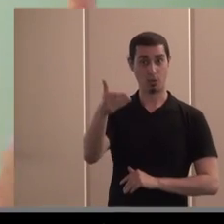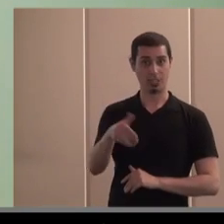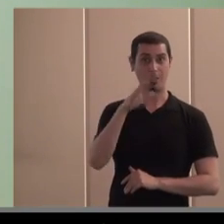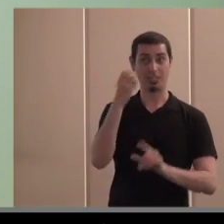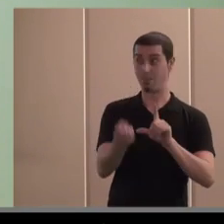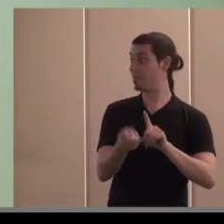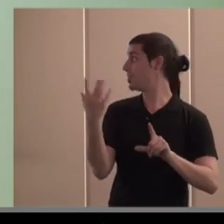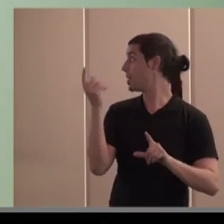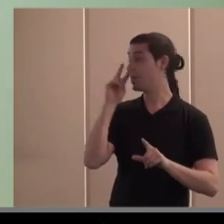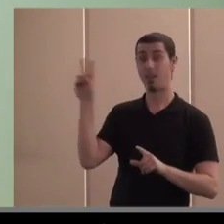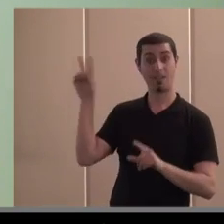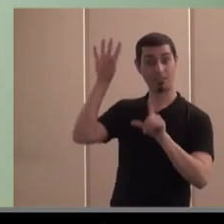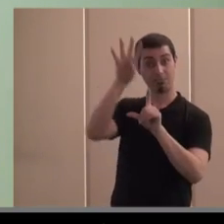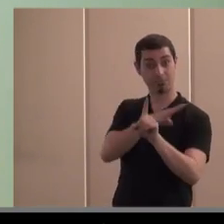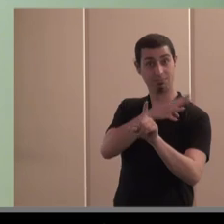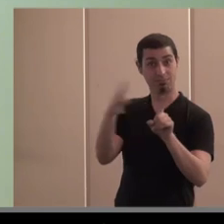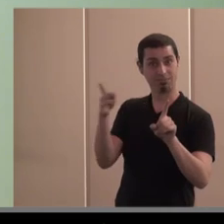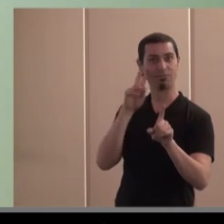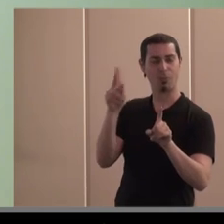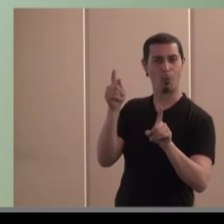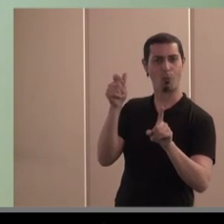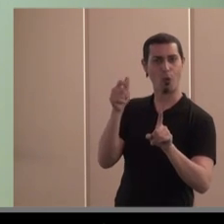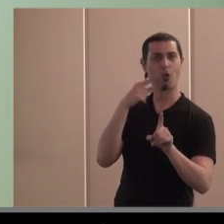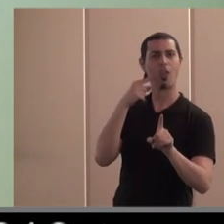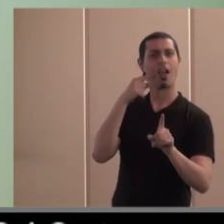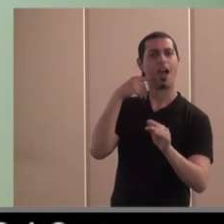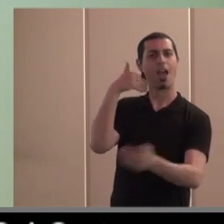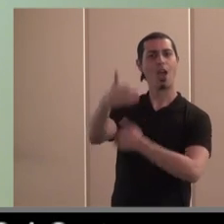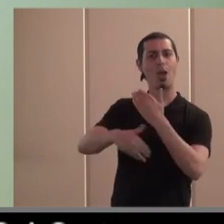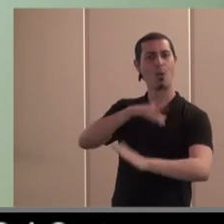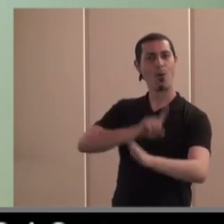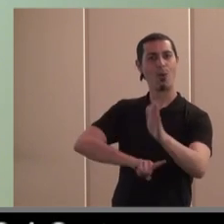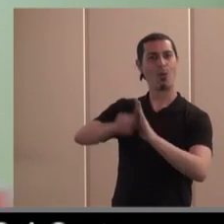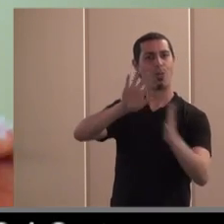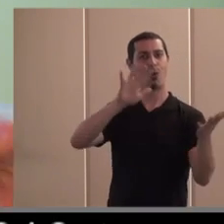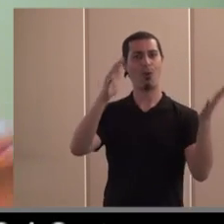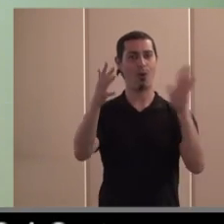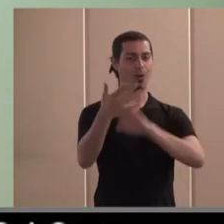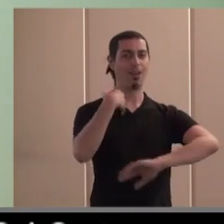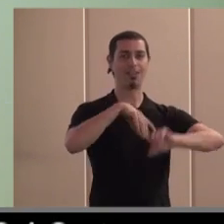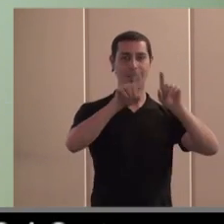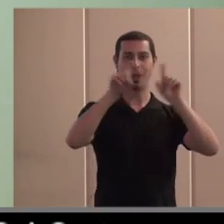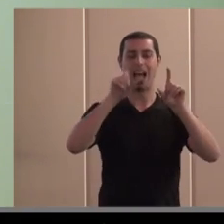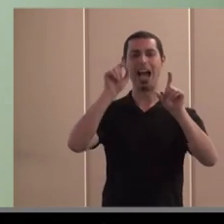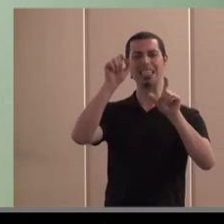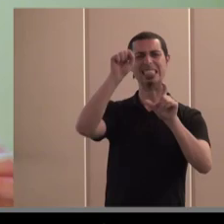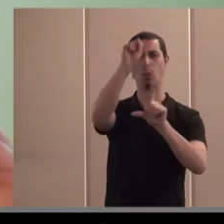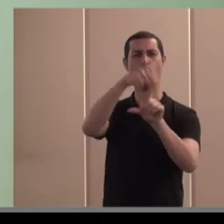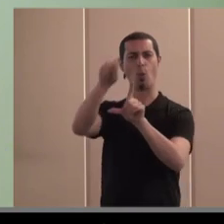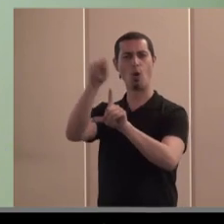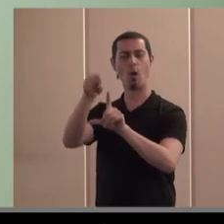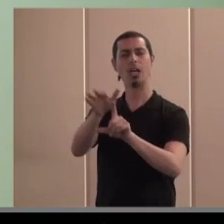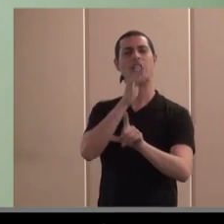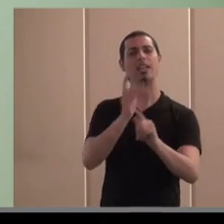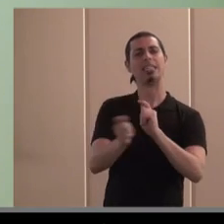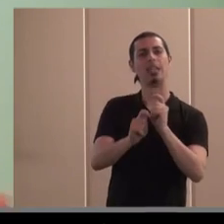esta filmina pues se ve un poco como ha sido la evolución de estas empresas hay algunos espacios en blanco porque hay fórmulas